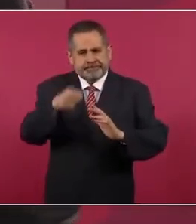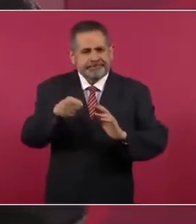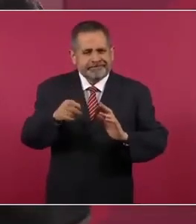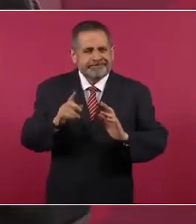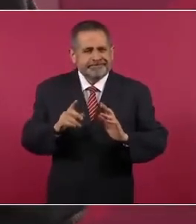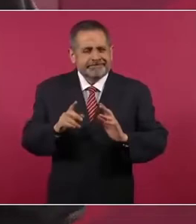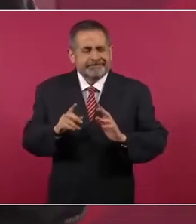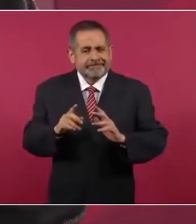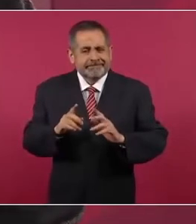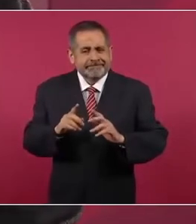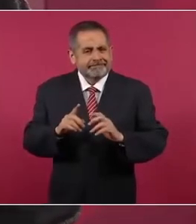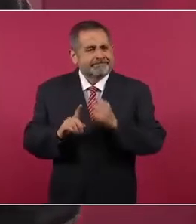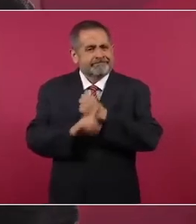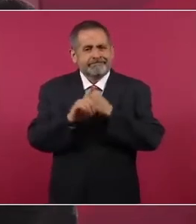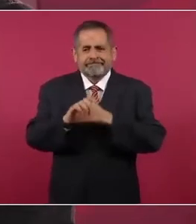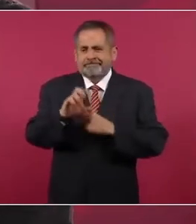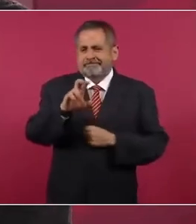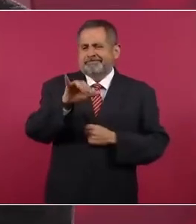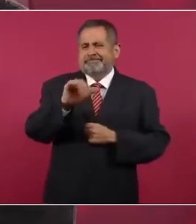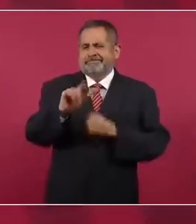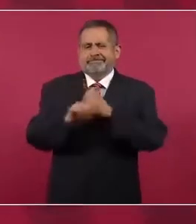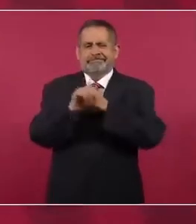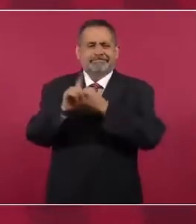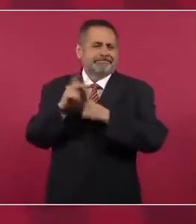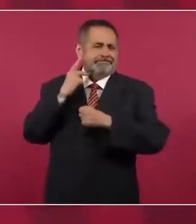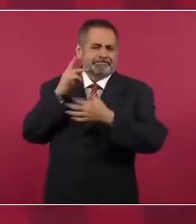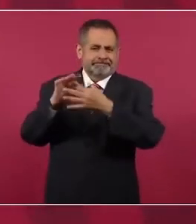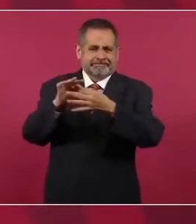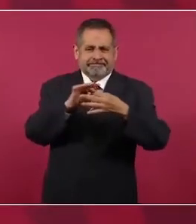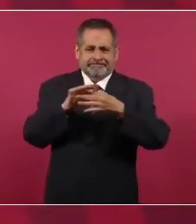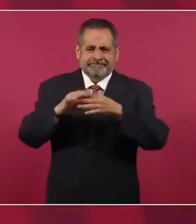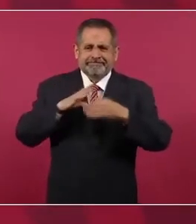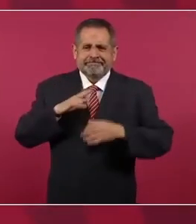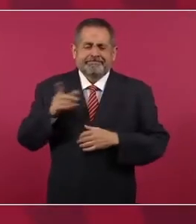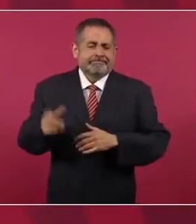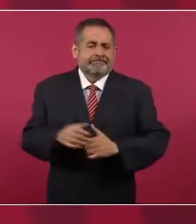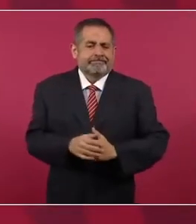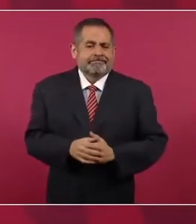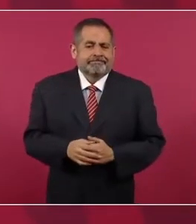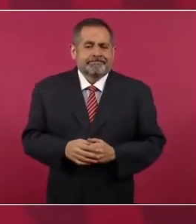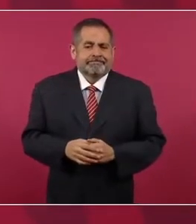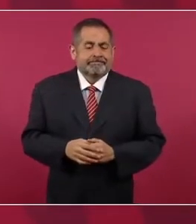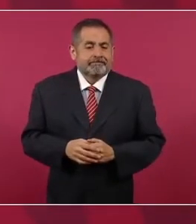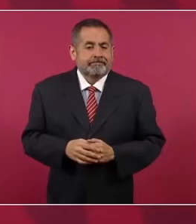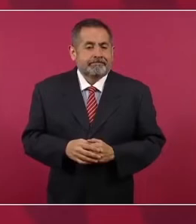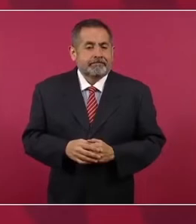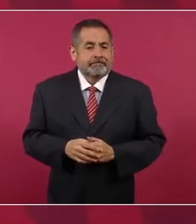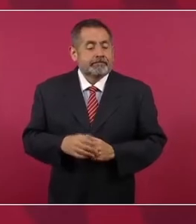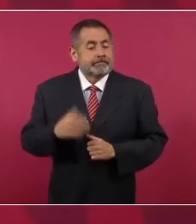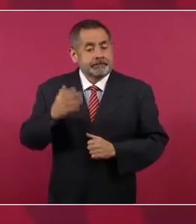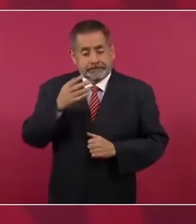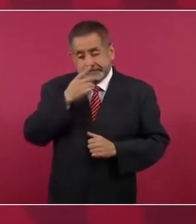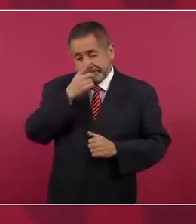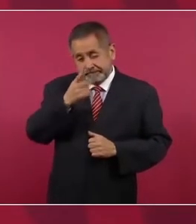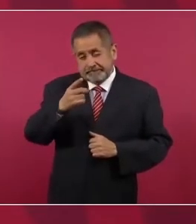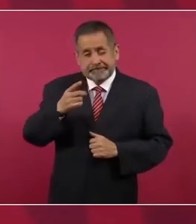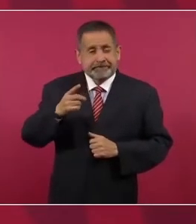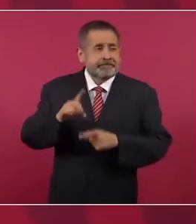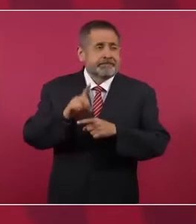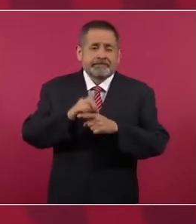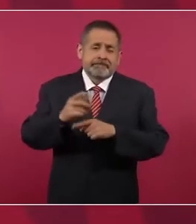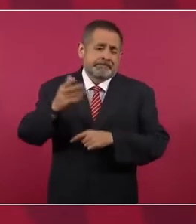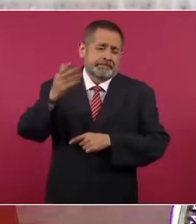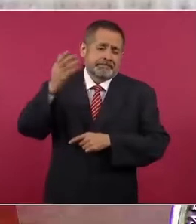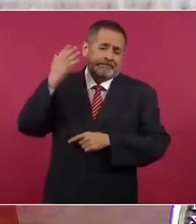tremenda crisis política que, como ya lo dije, que viene de